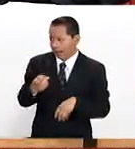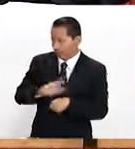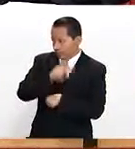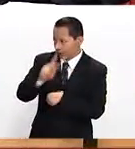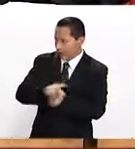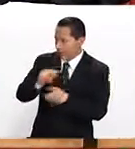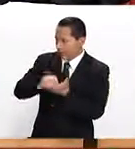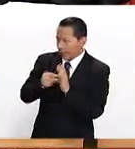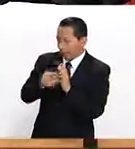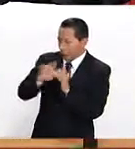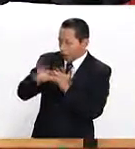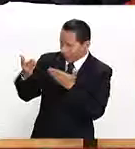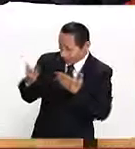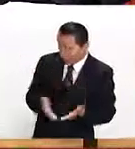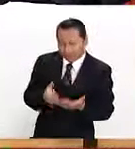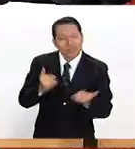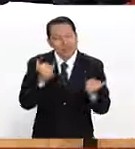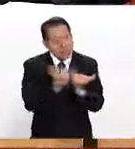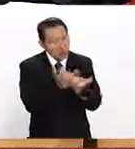gracias por estar aquí. Muchísimas gracias a ustedes por la invitación. Gracias, un placer.